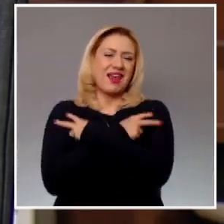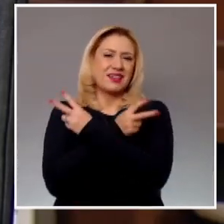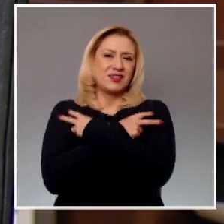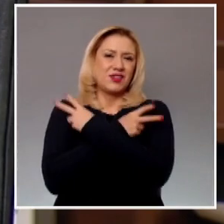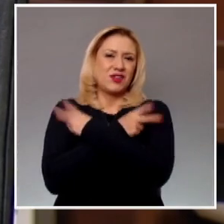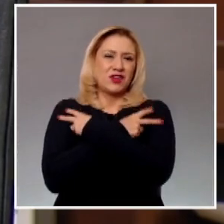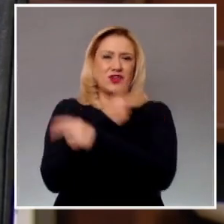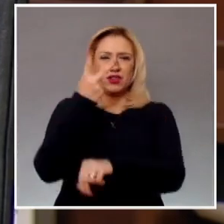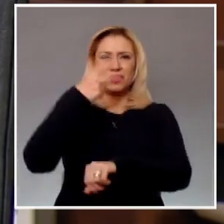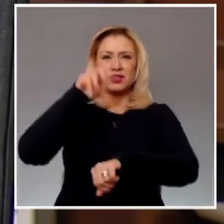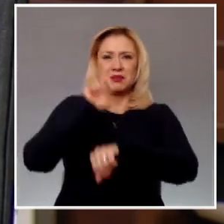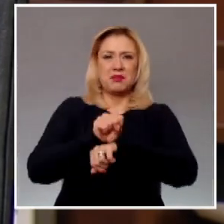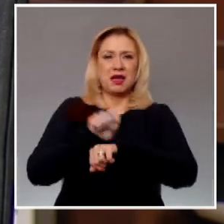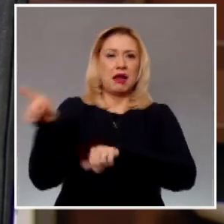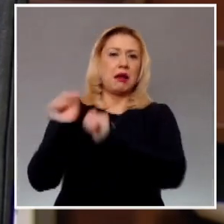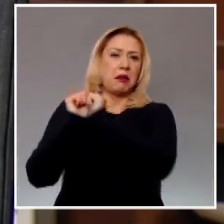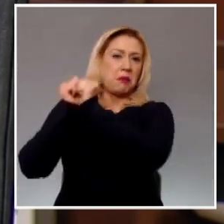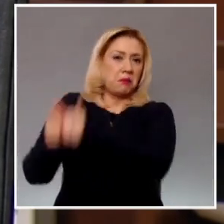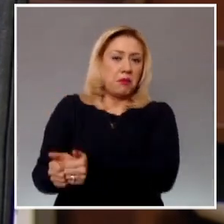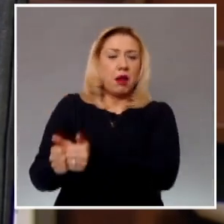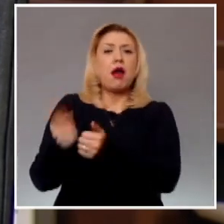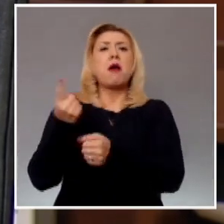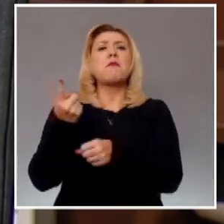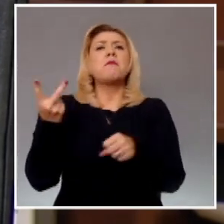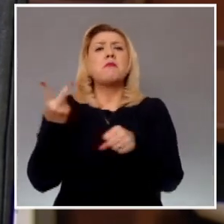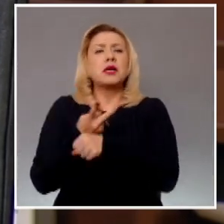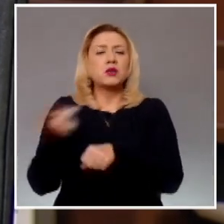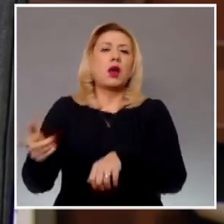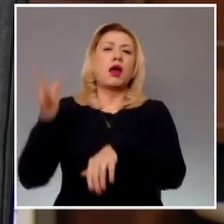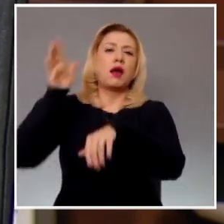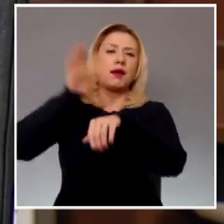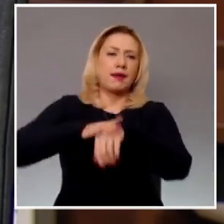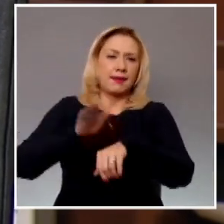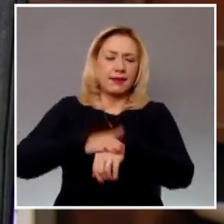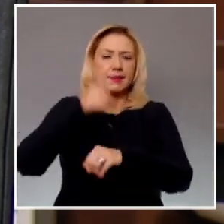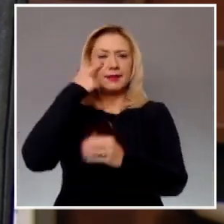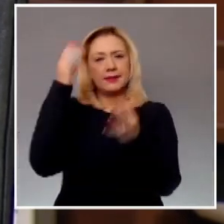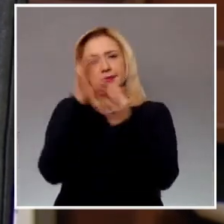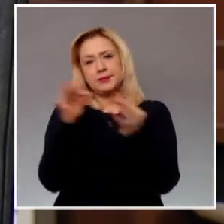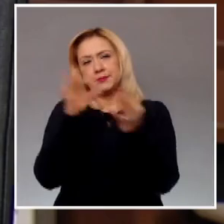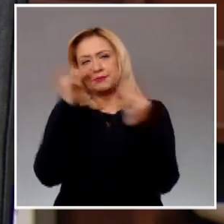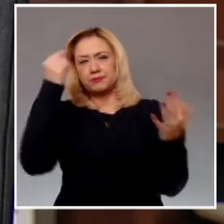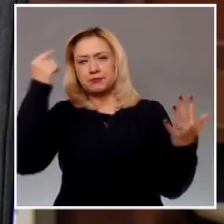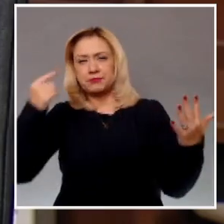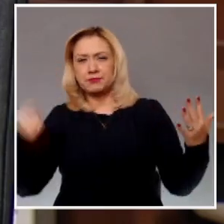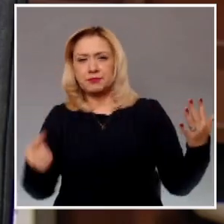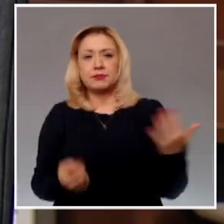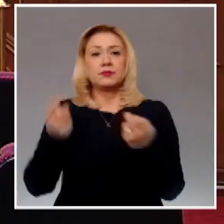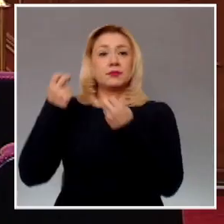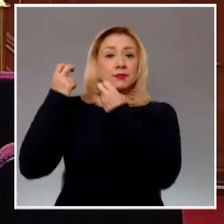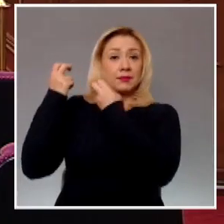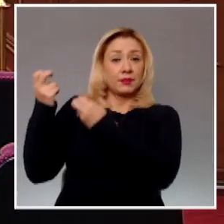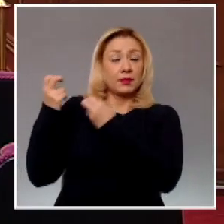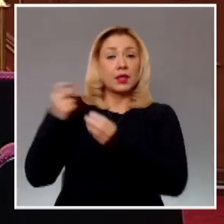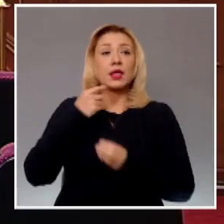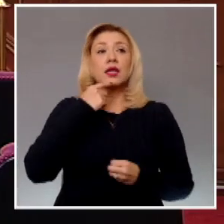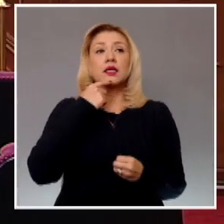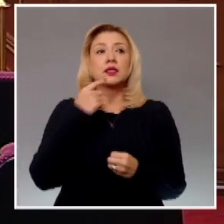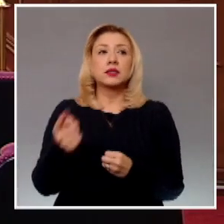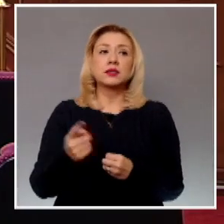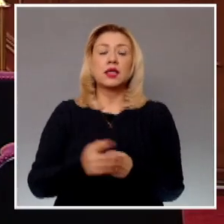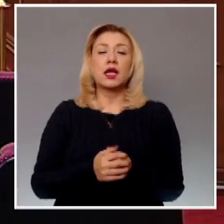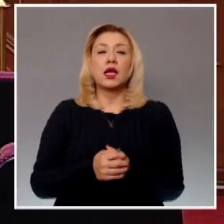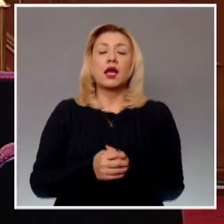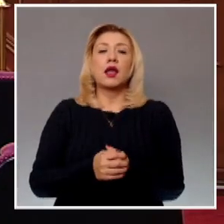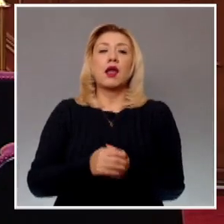sesiones de 2023. Hay que destacar que la ministra Esquivel integró esta sesión de receso con el ministro